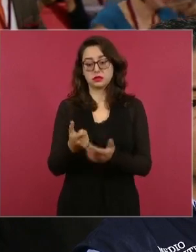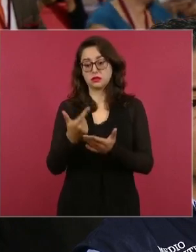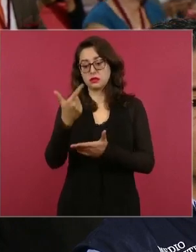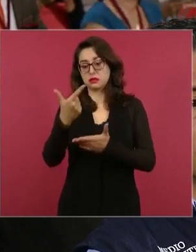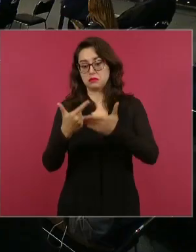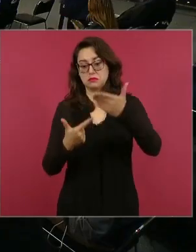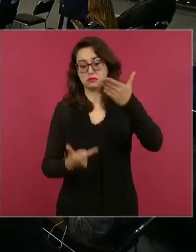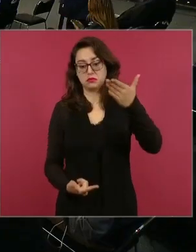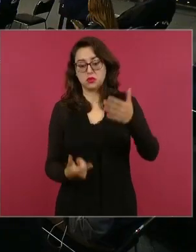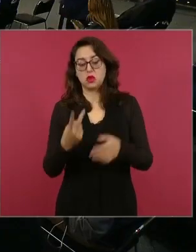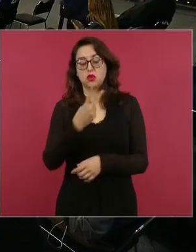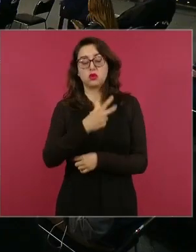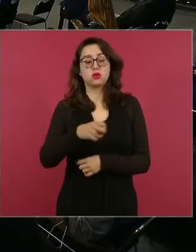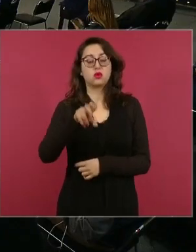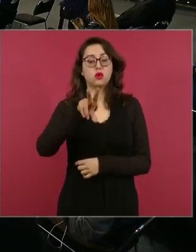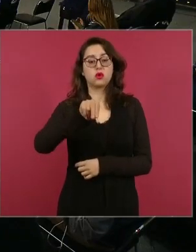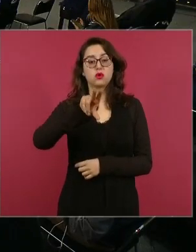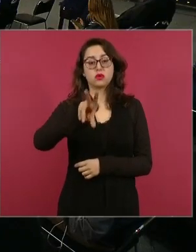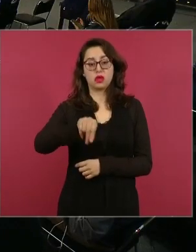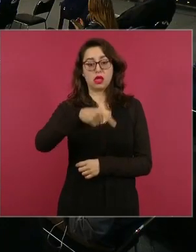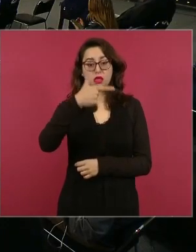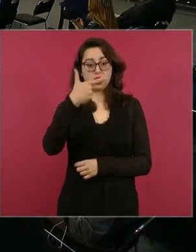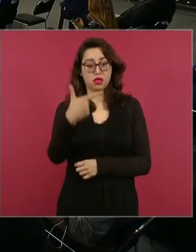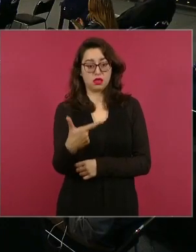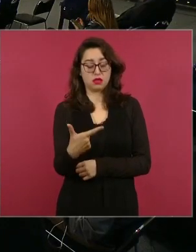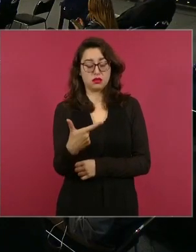integrado por 287